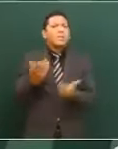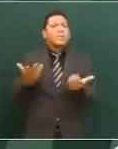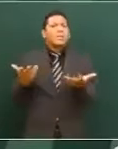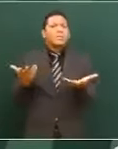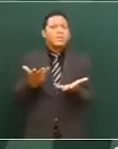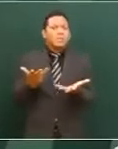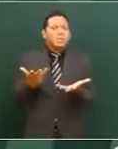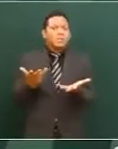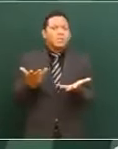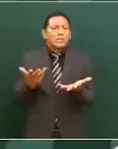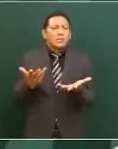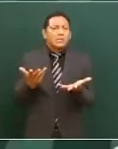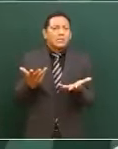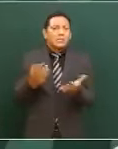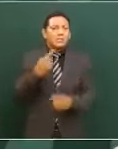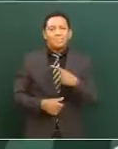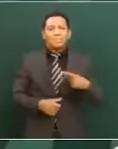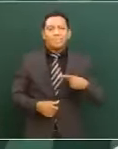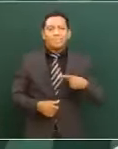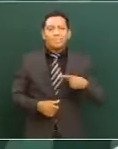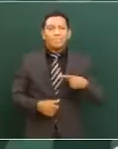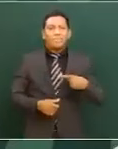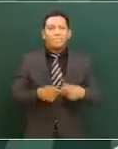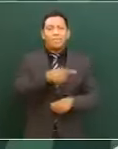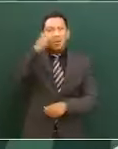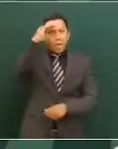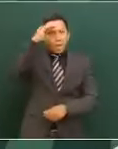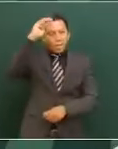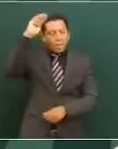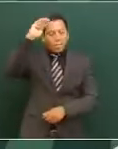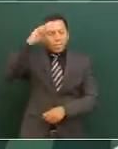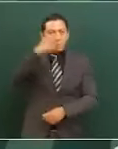es suspender el bloqueo a Cuba,